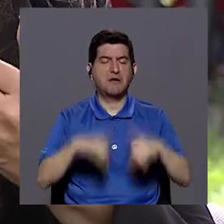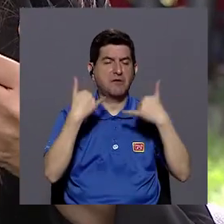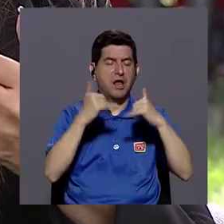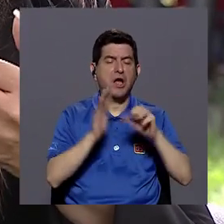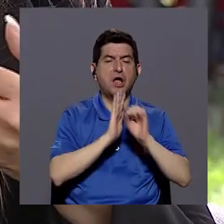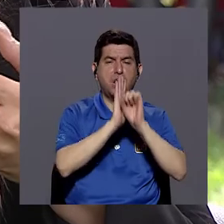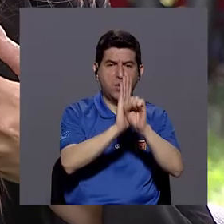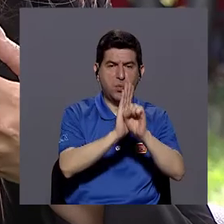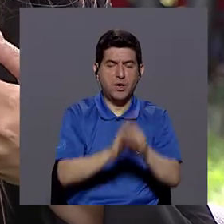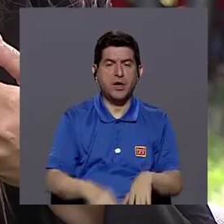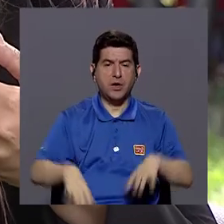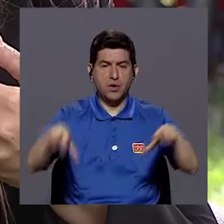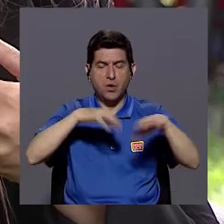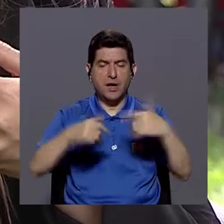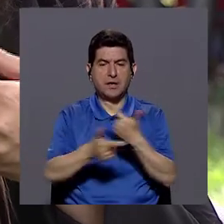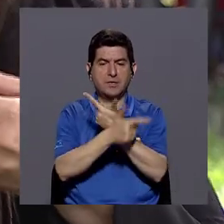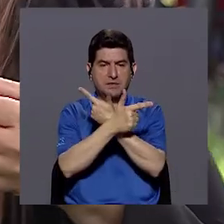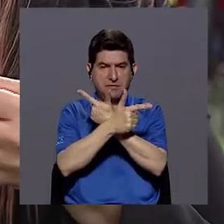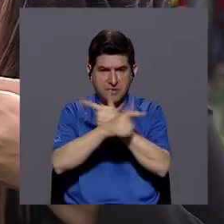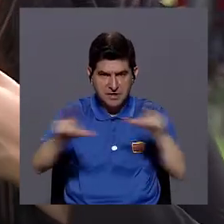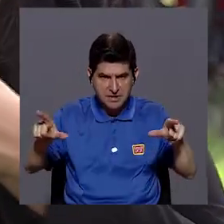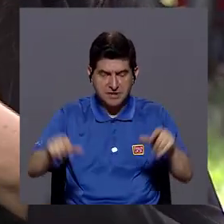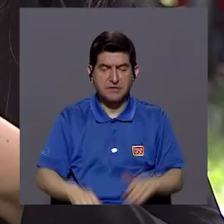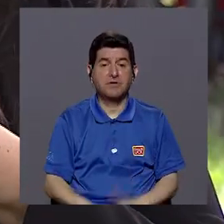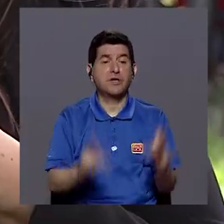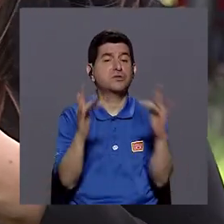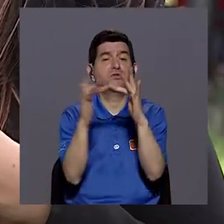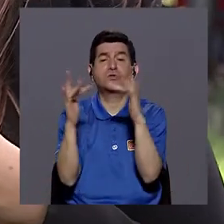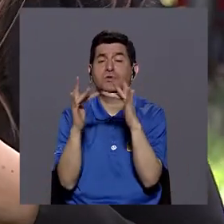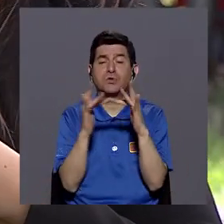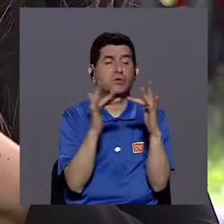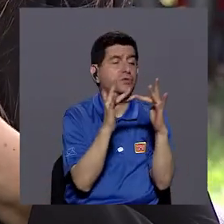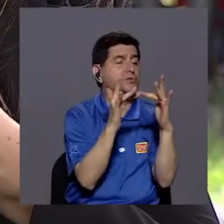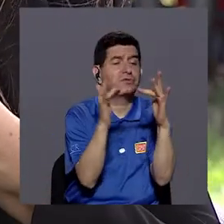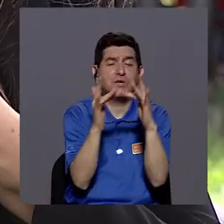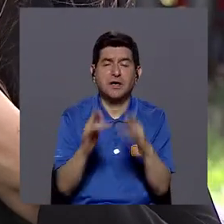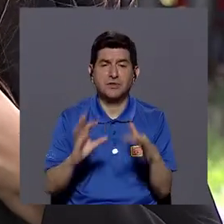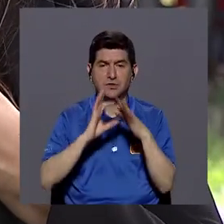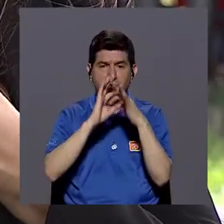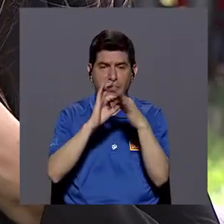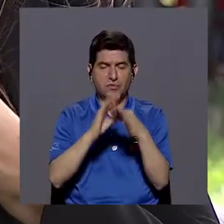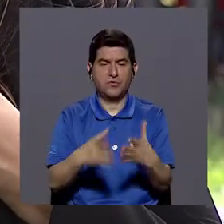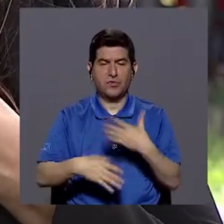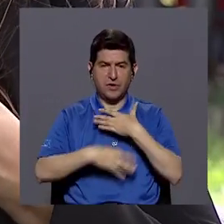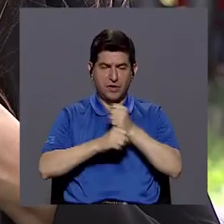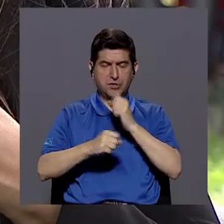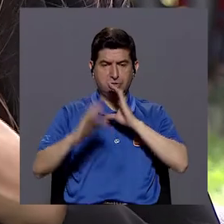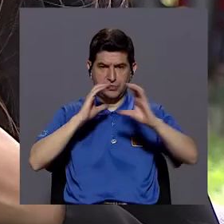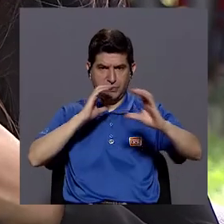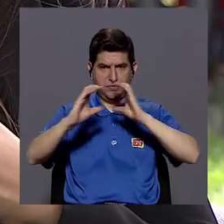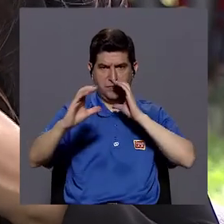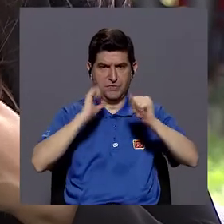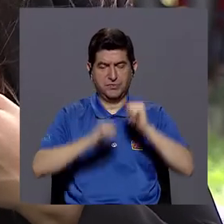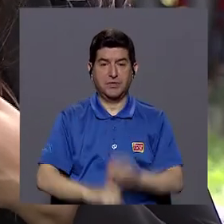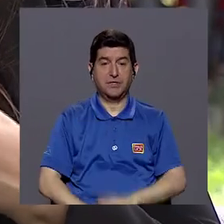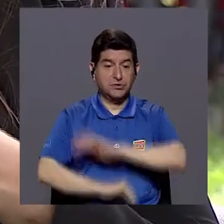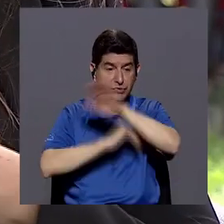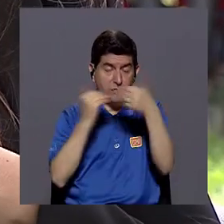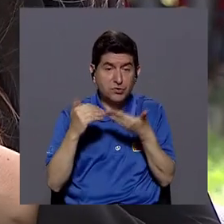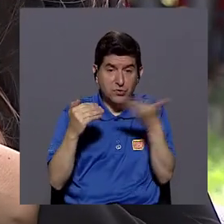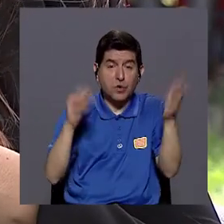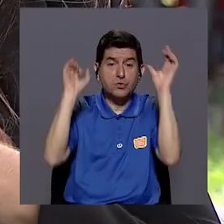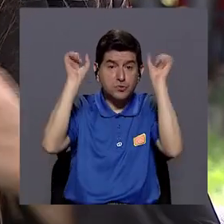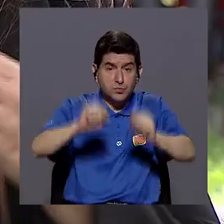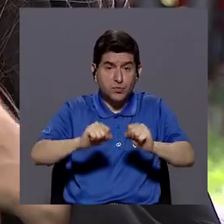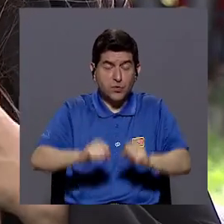simbólico, las actividades al aire libre, el contacto y el establecimiento de relaciones de confianza y comunicación. Todas